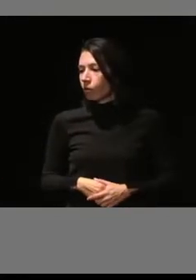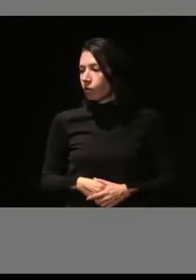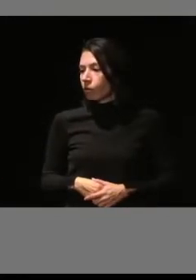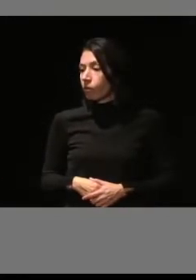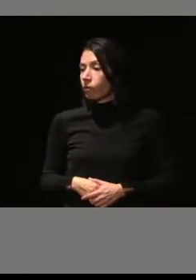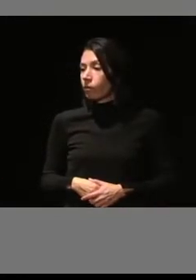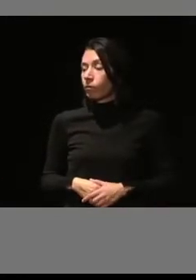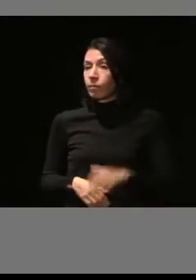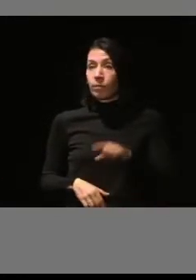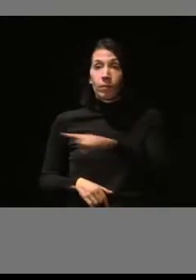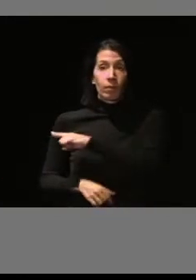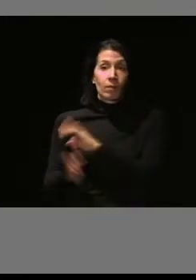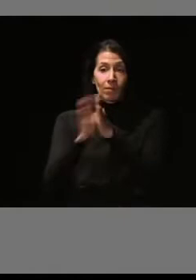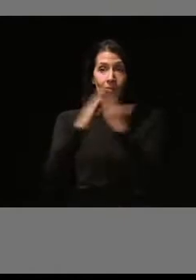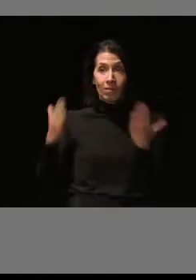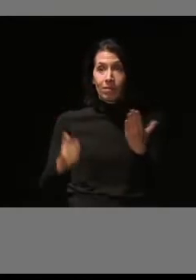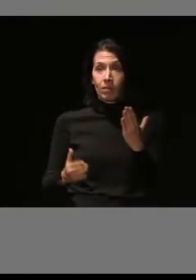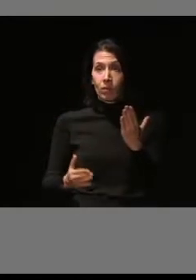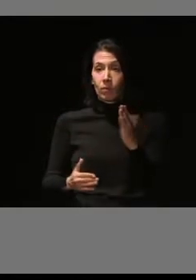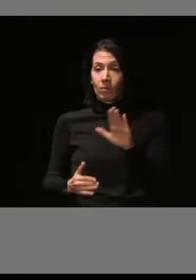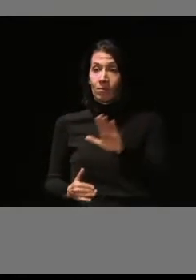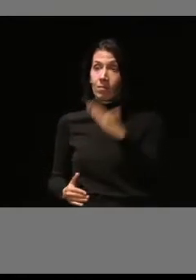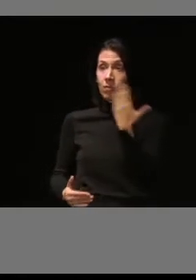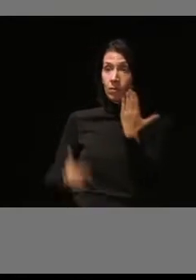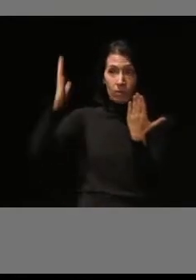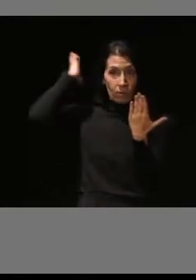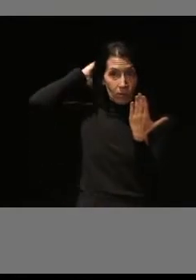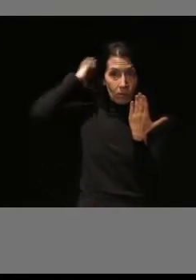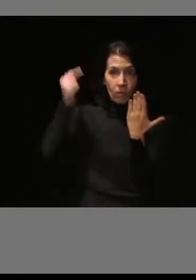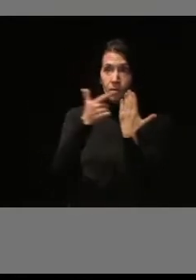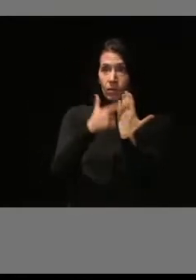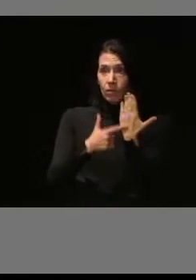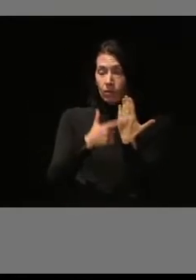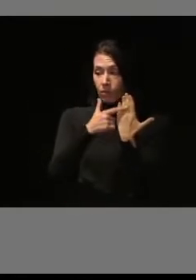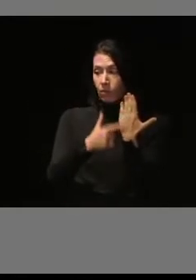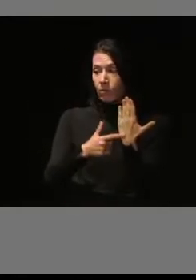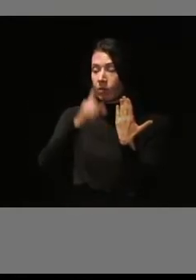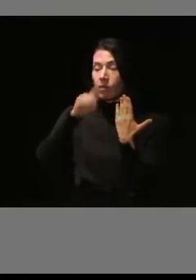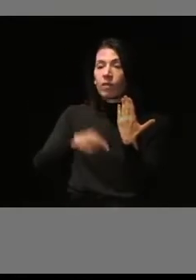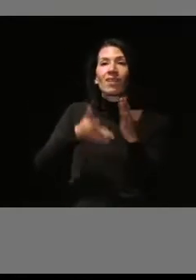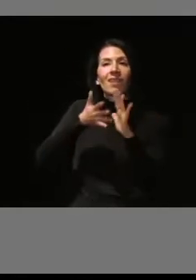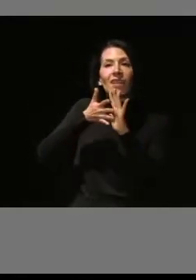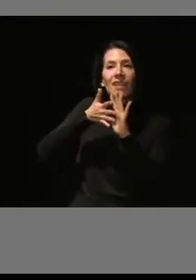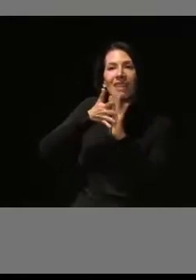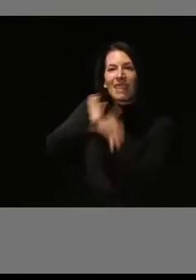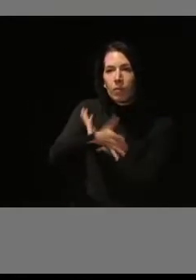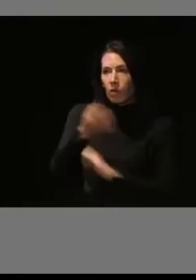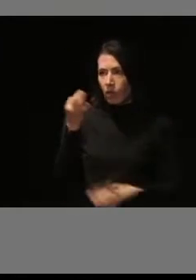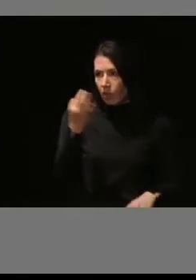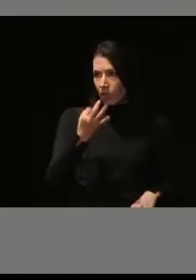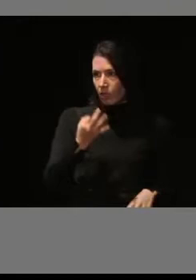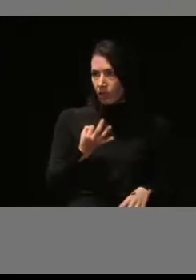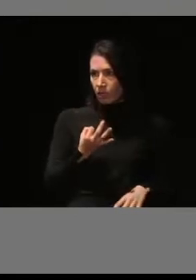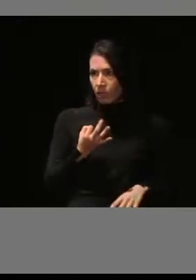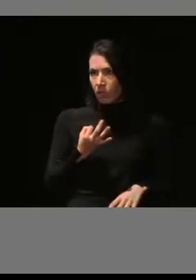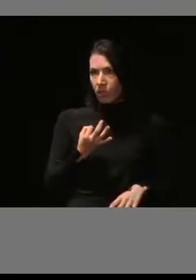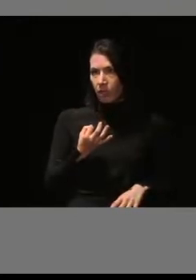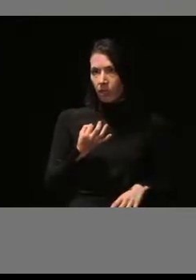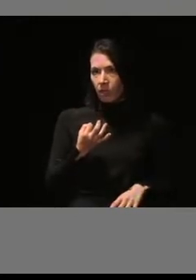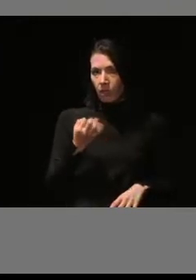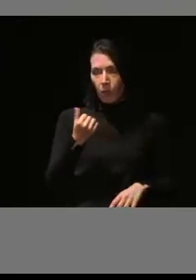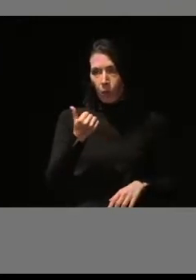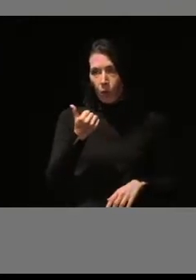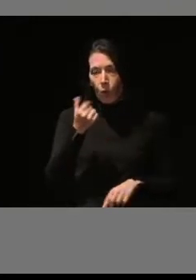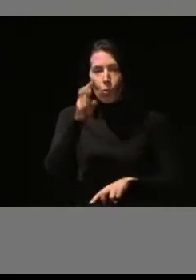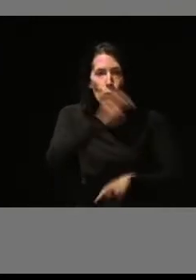Y por detrás, en la parte reversa del tríptico, pues una descripción de qué es exactamente lo que vamos a tener en cuenta.